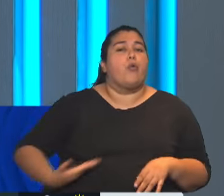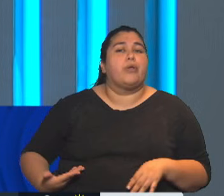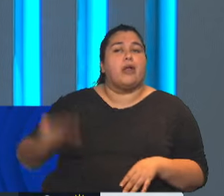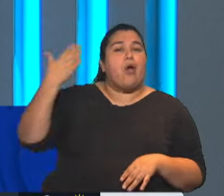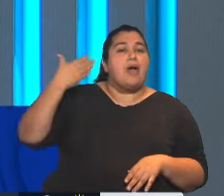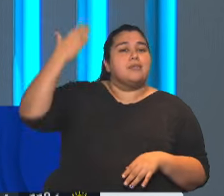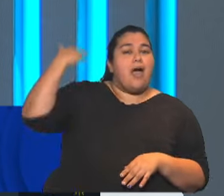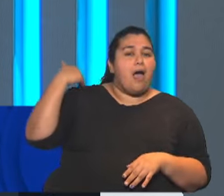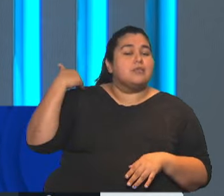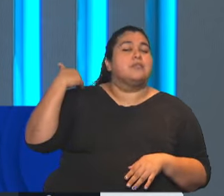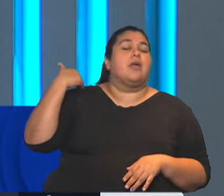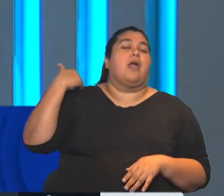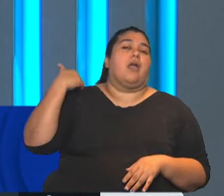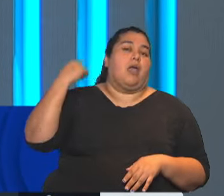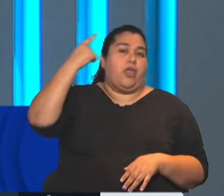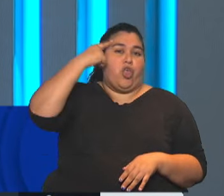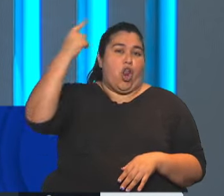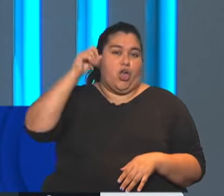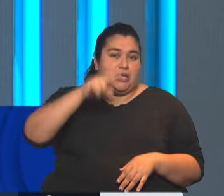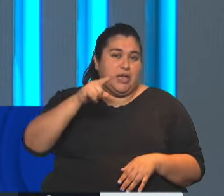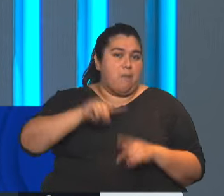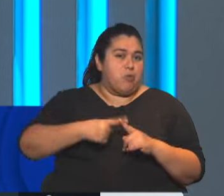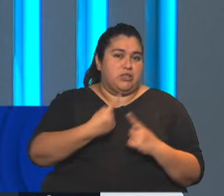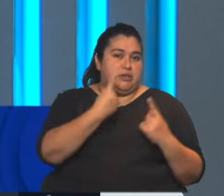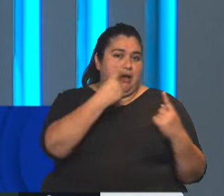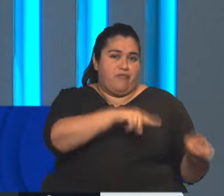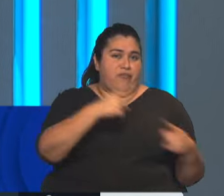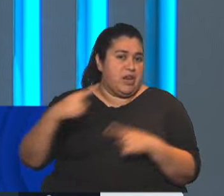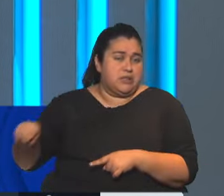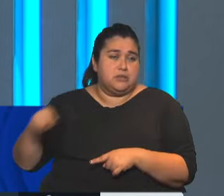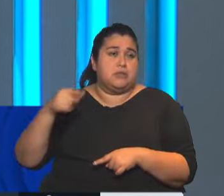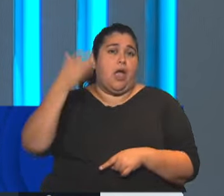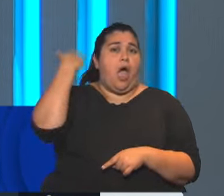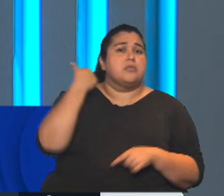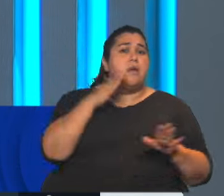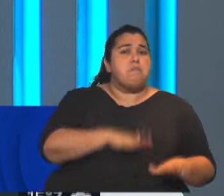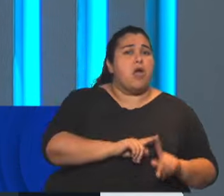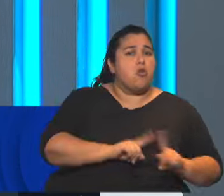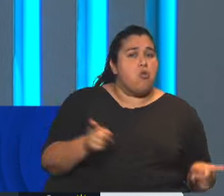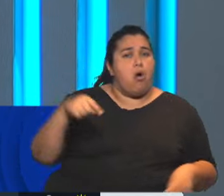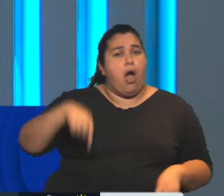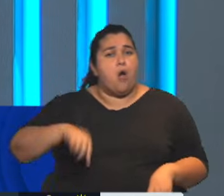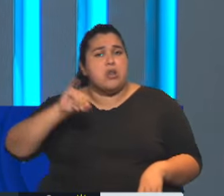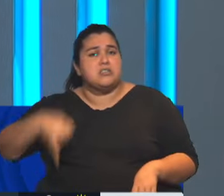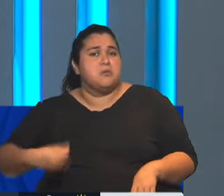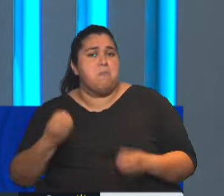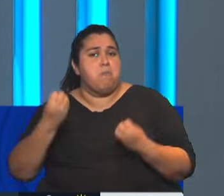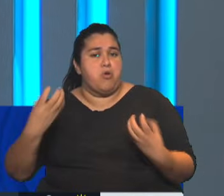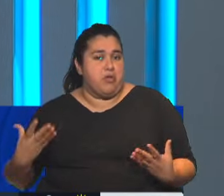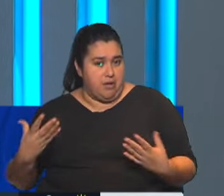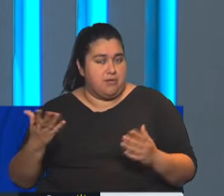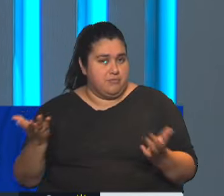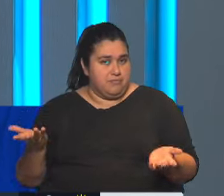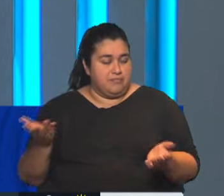ejemplo, de una ideología política paralela o similar a la que tiene la CGT y que se la hacen a los gobiernos que no coinciden